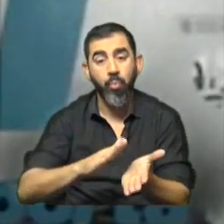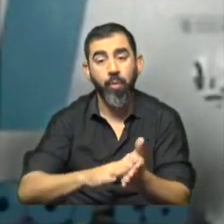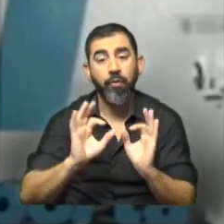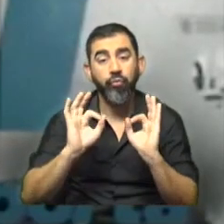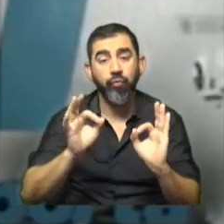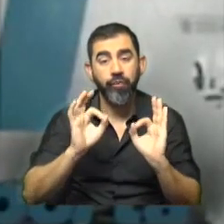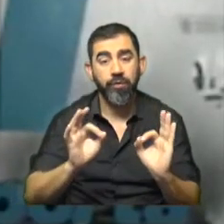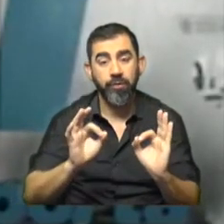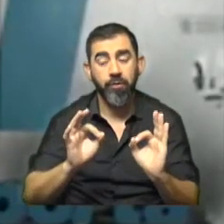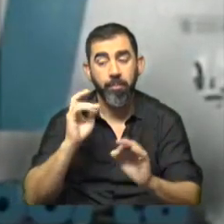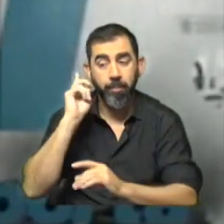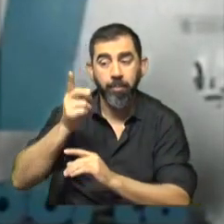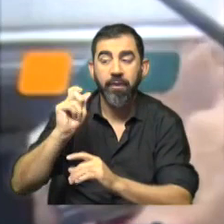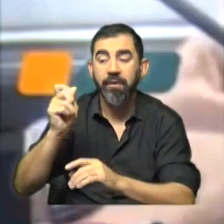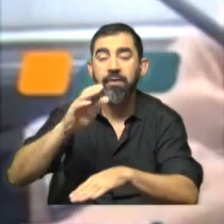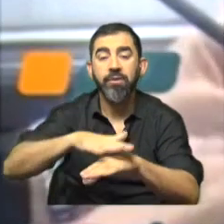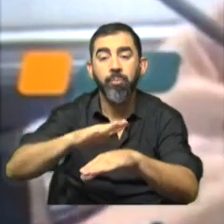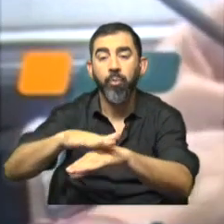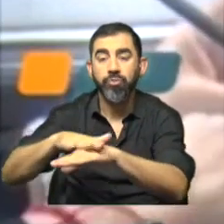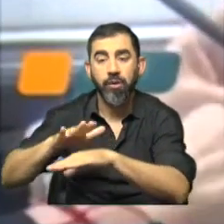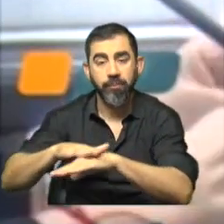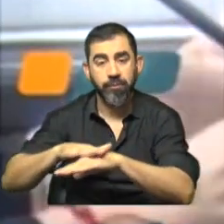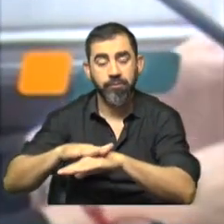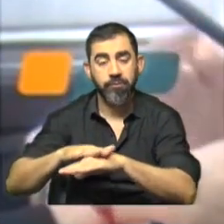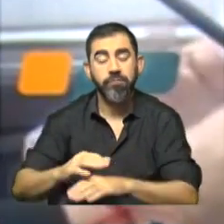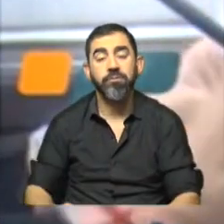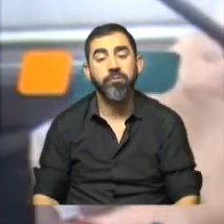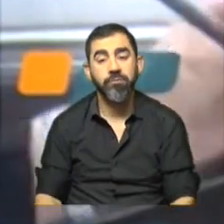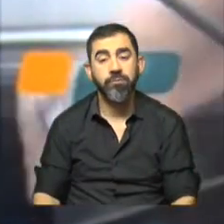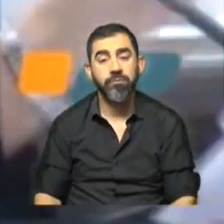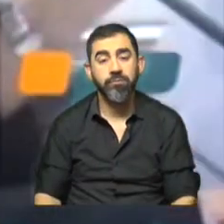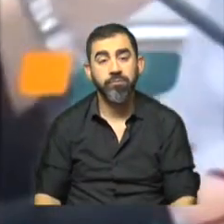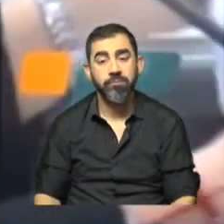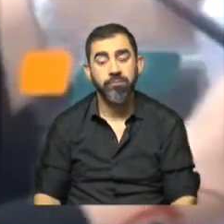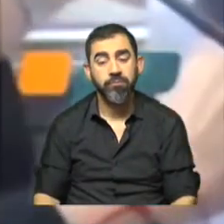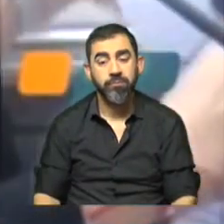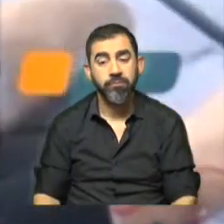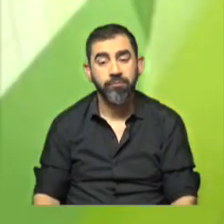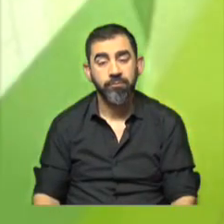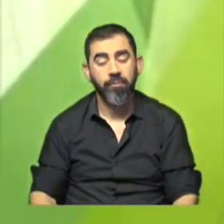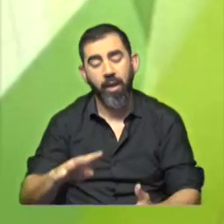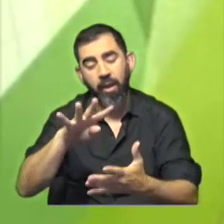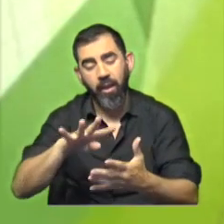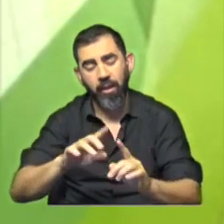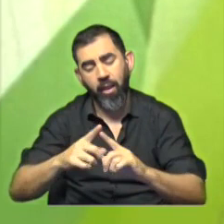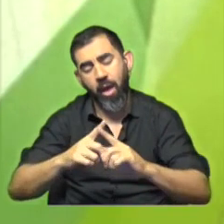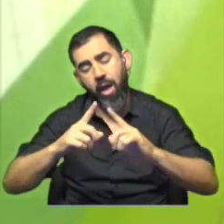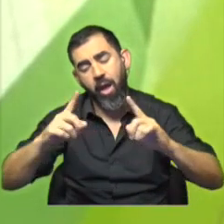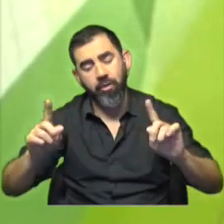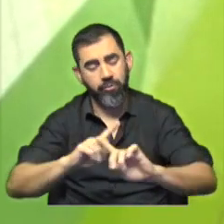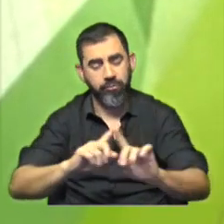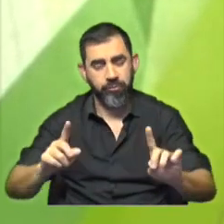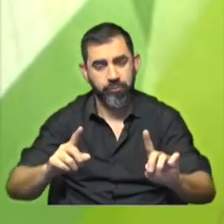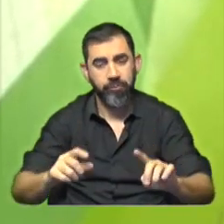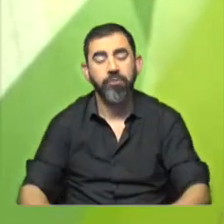suficientes para atribuir responsabilidades penales. Y más adelante, para no leer todo esto, porque no quiero que se me acabe el